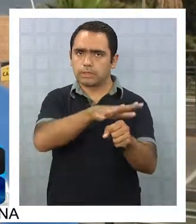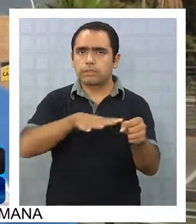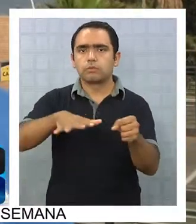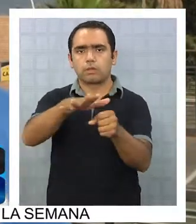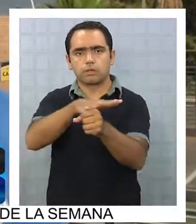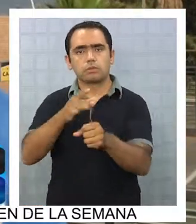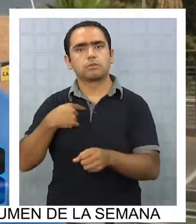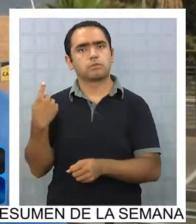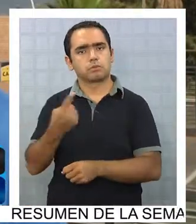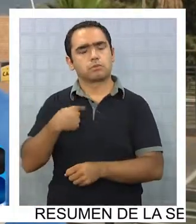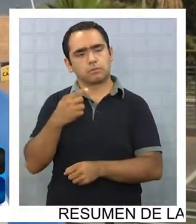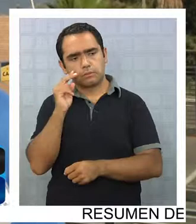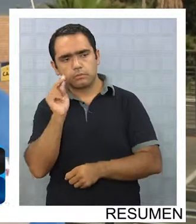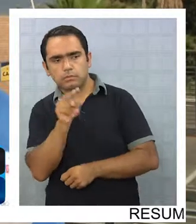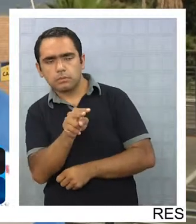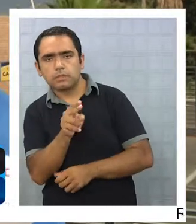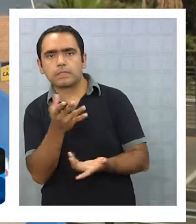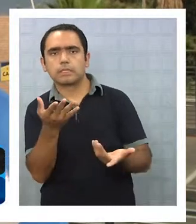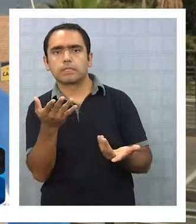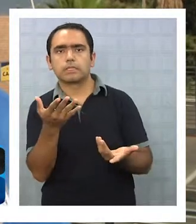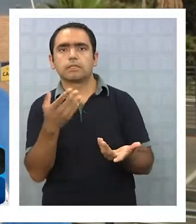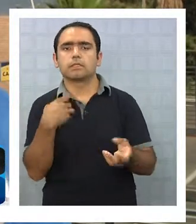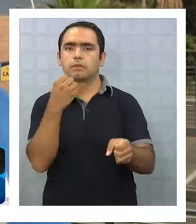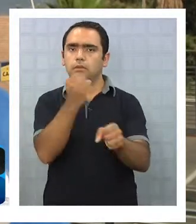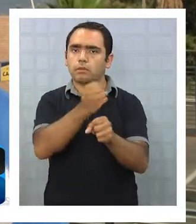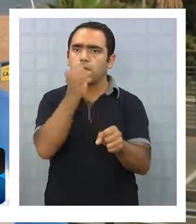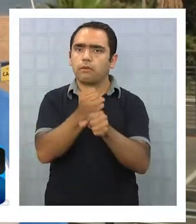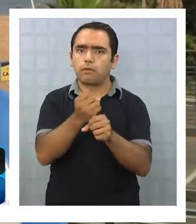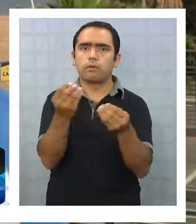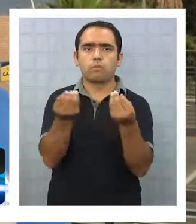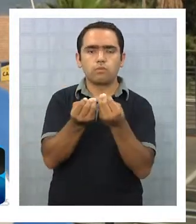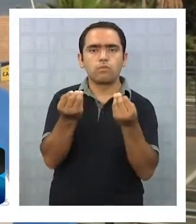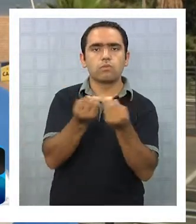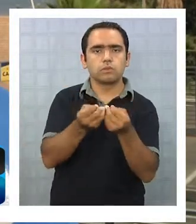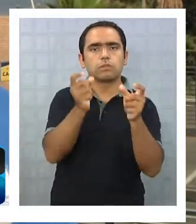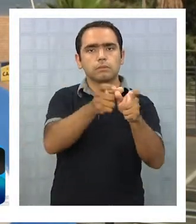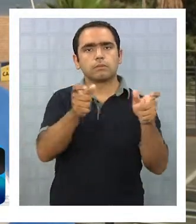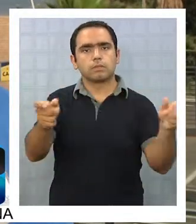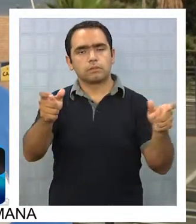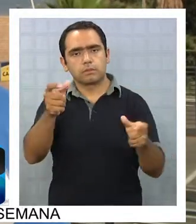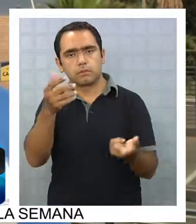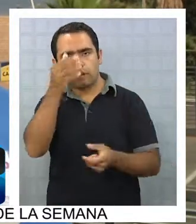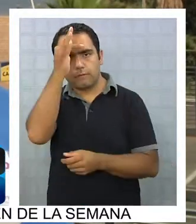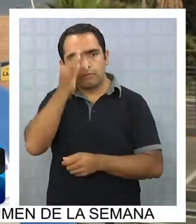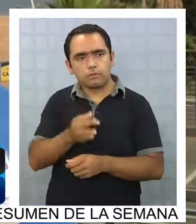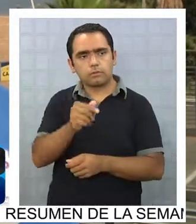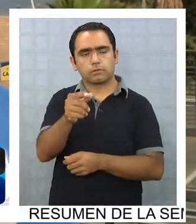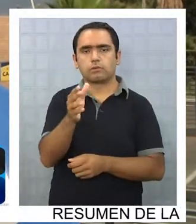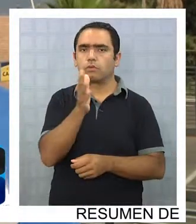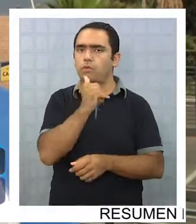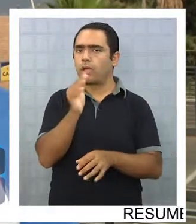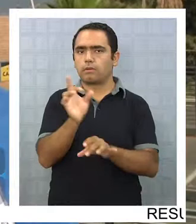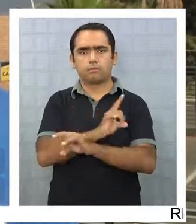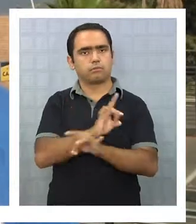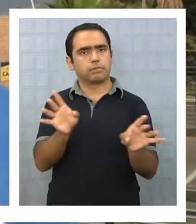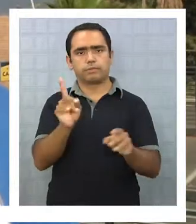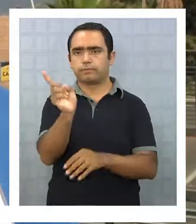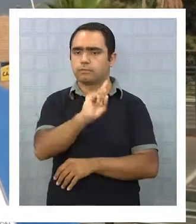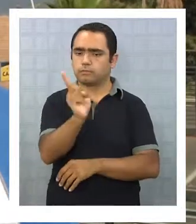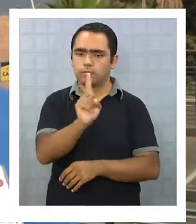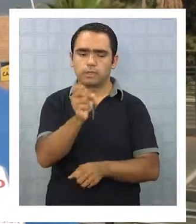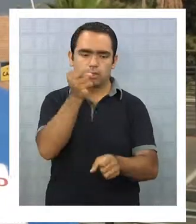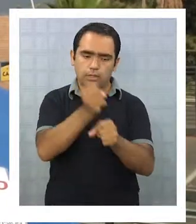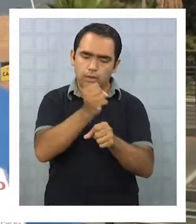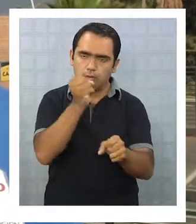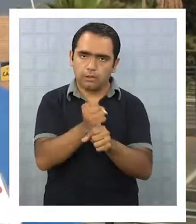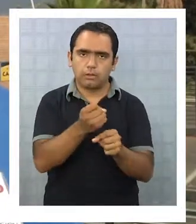nos hacen hoy día percibir que el trabajo realizado por varios de los miembros del Gabinete Regional no es el óptimo, no es el que estamos esperando y que